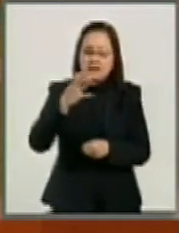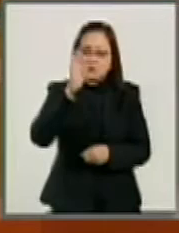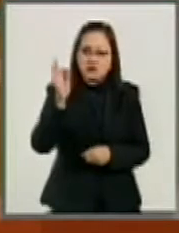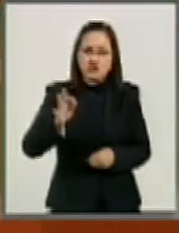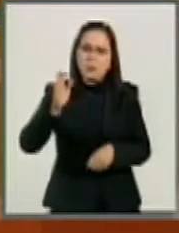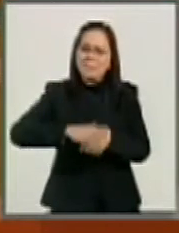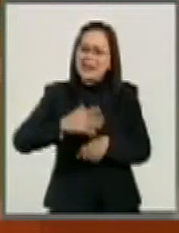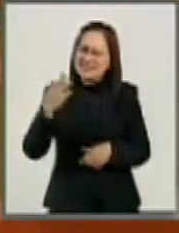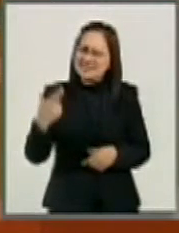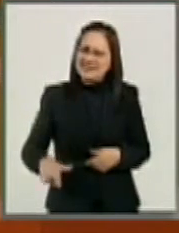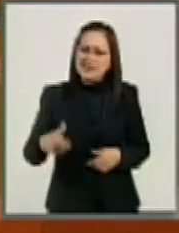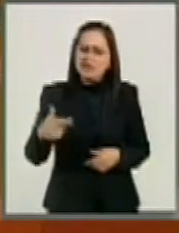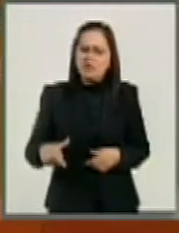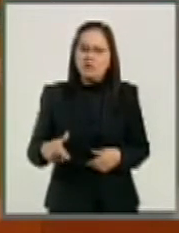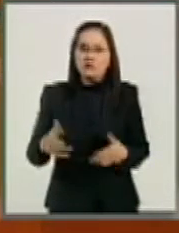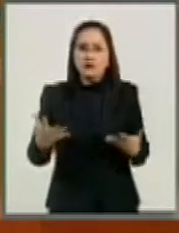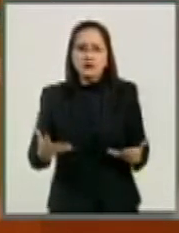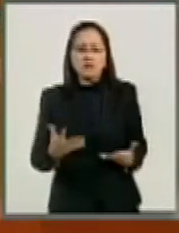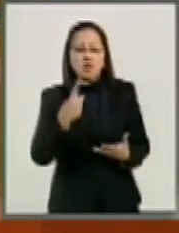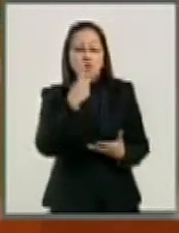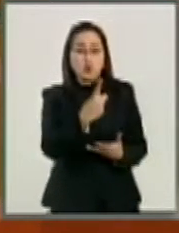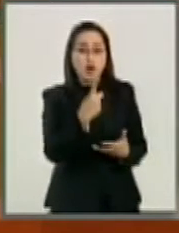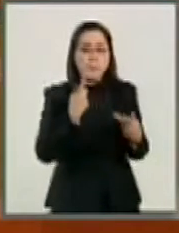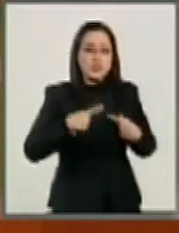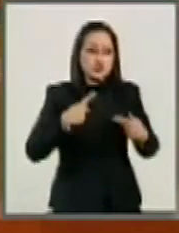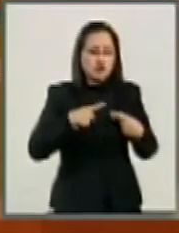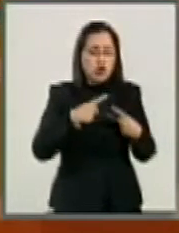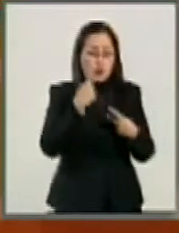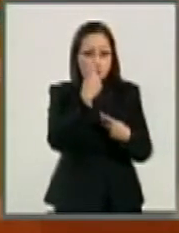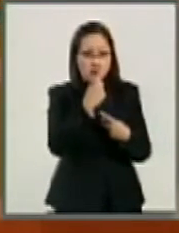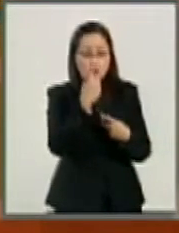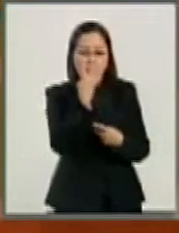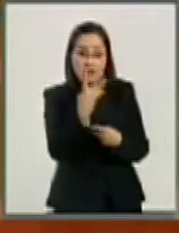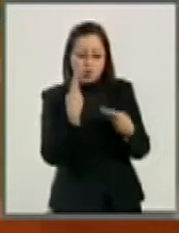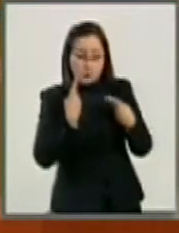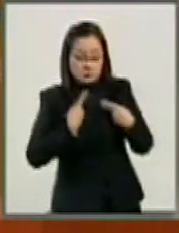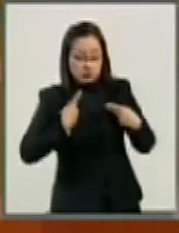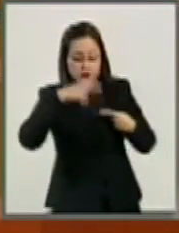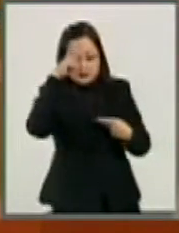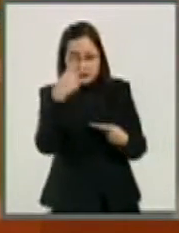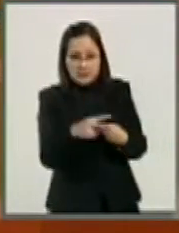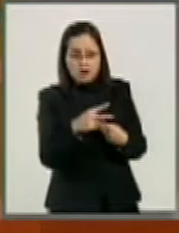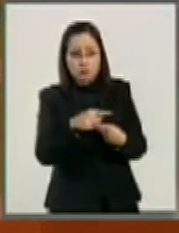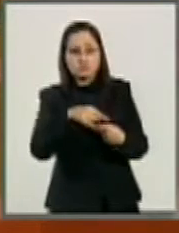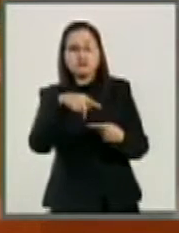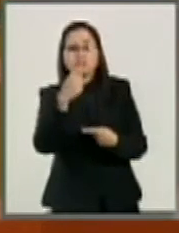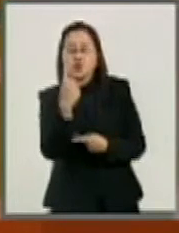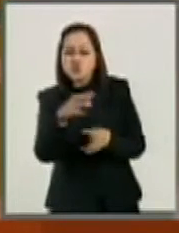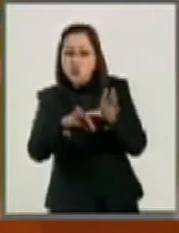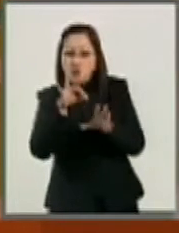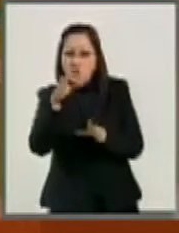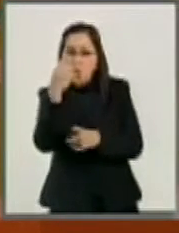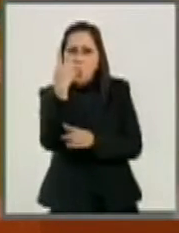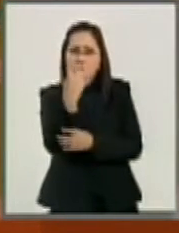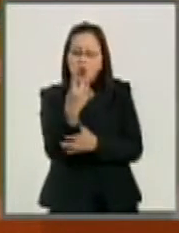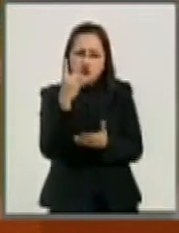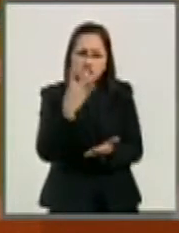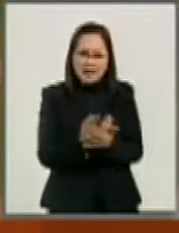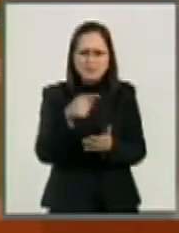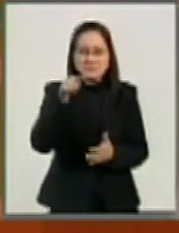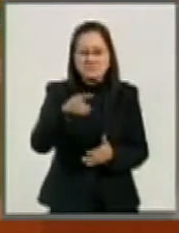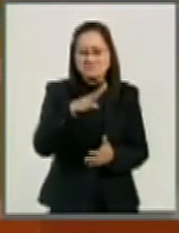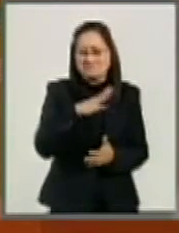aún, solamente uno de cada cuatro mexicanos han logrado sortear las barreras de la pobreza y la vulnerabilidad.